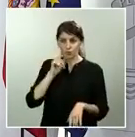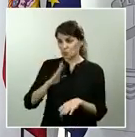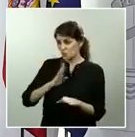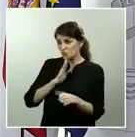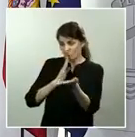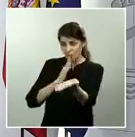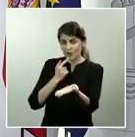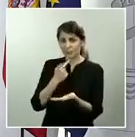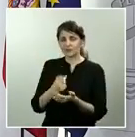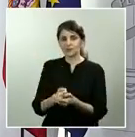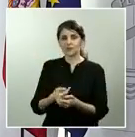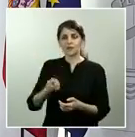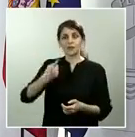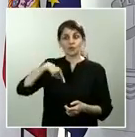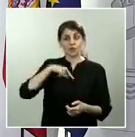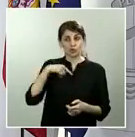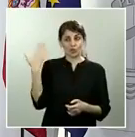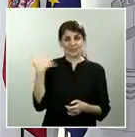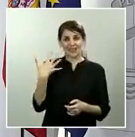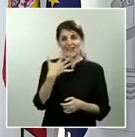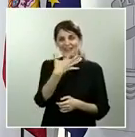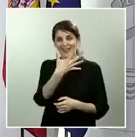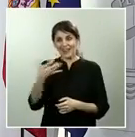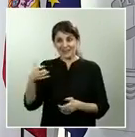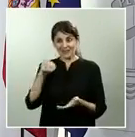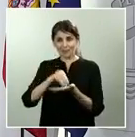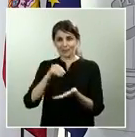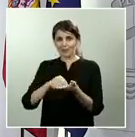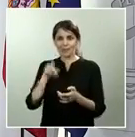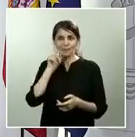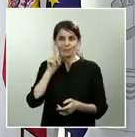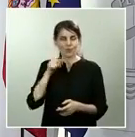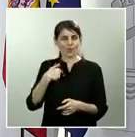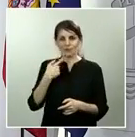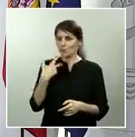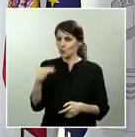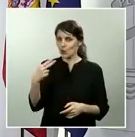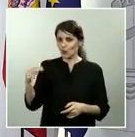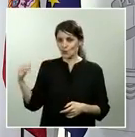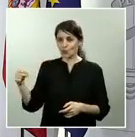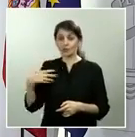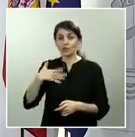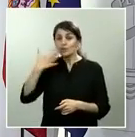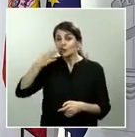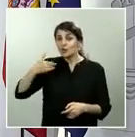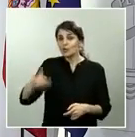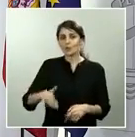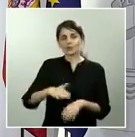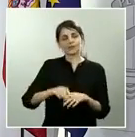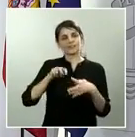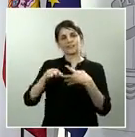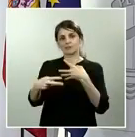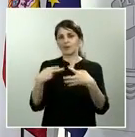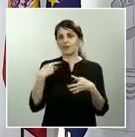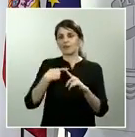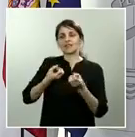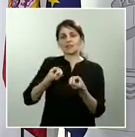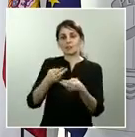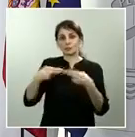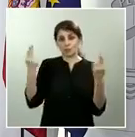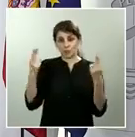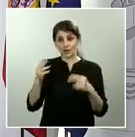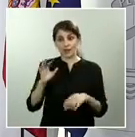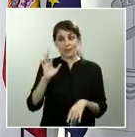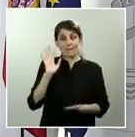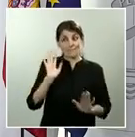desmentidos y creemos que una buena manera de pararlos es la transparencia y la información pública. Pero su gobierno no está publicando información a la que está